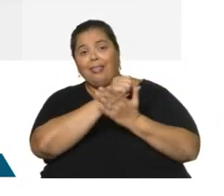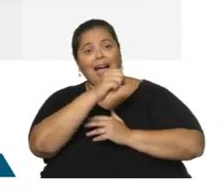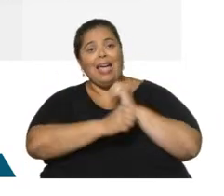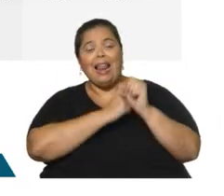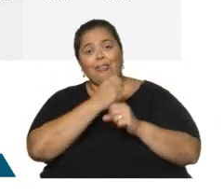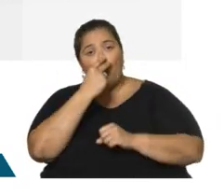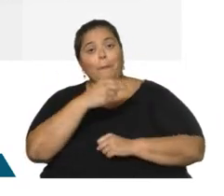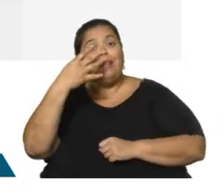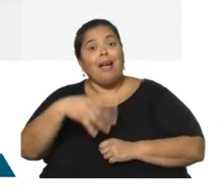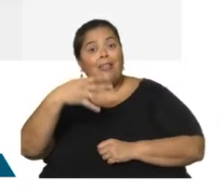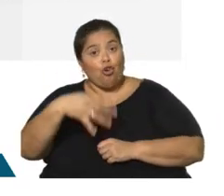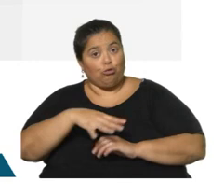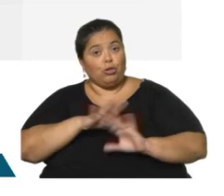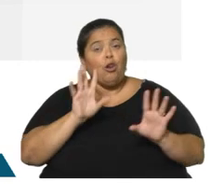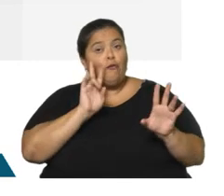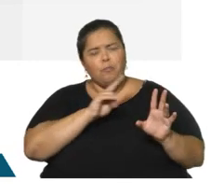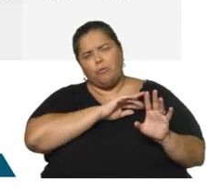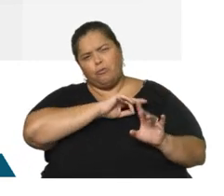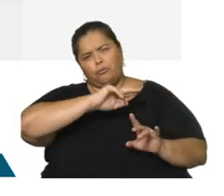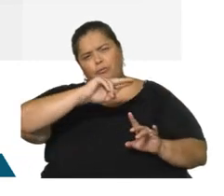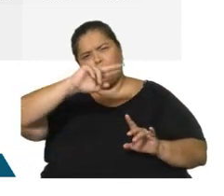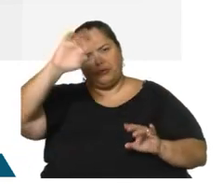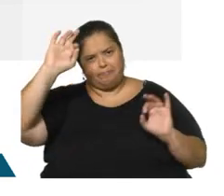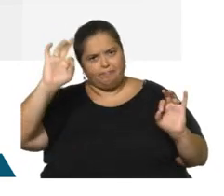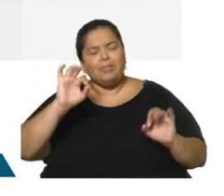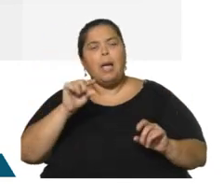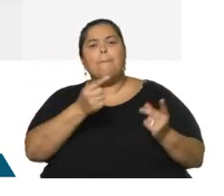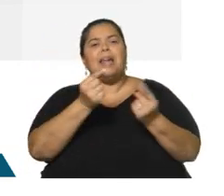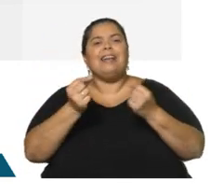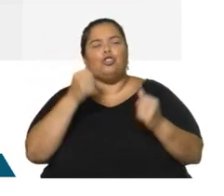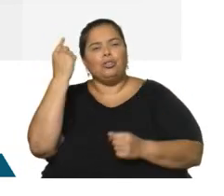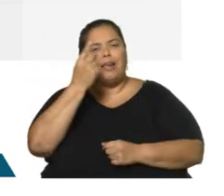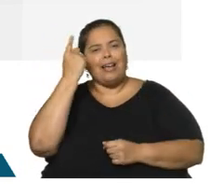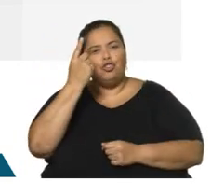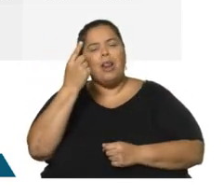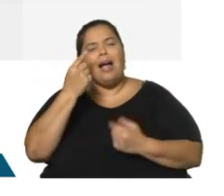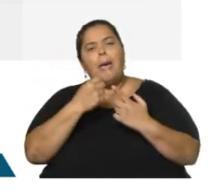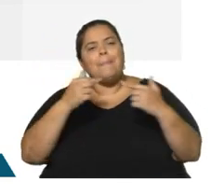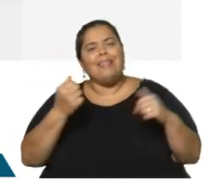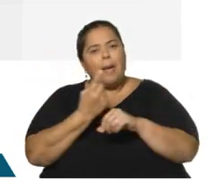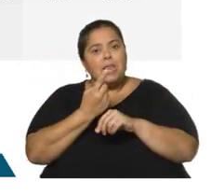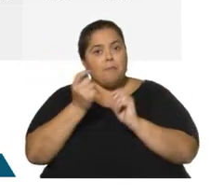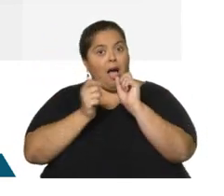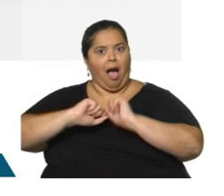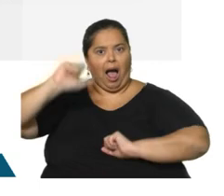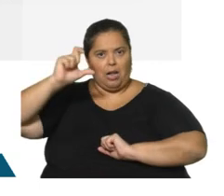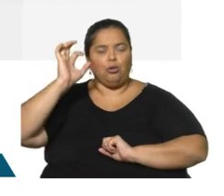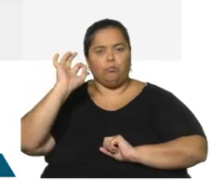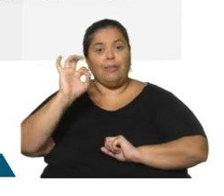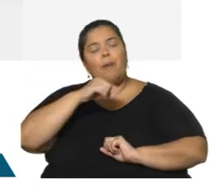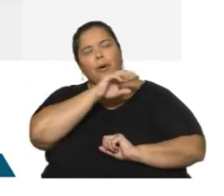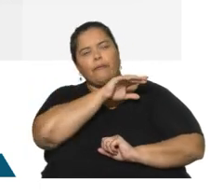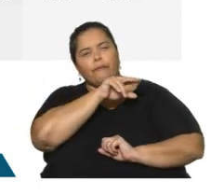vimos durante mucho tiempo. Con los precios internacionales de las materias primas estuvieron bien arriba. Después viene un periodo de cierto